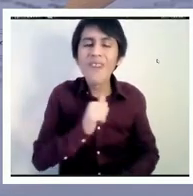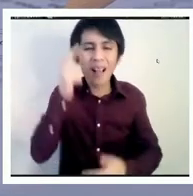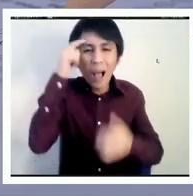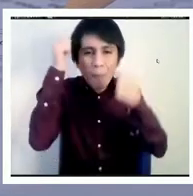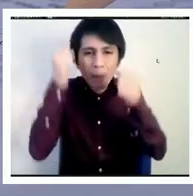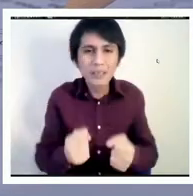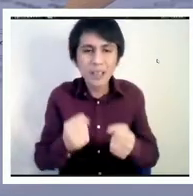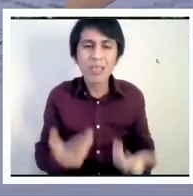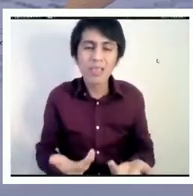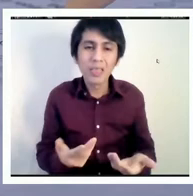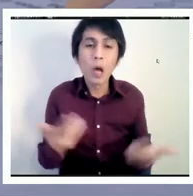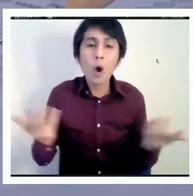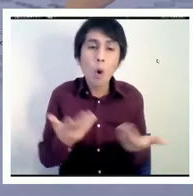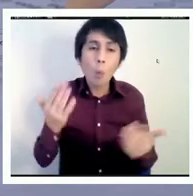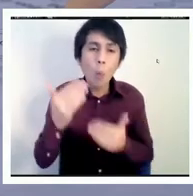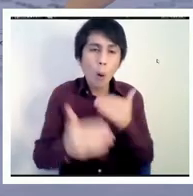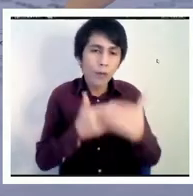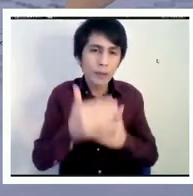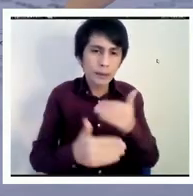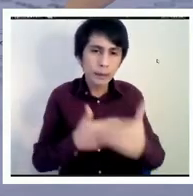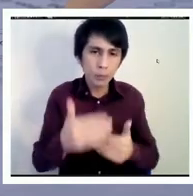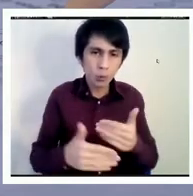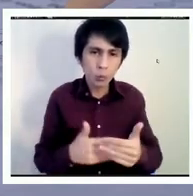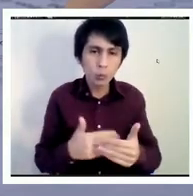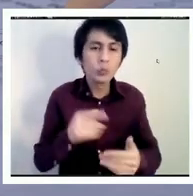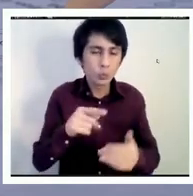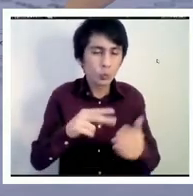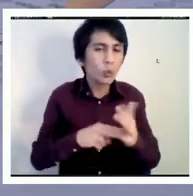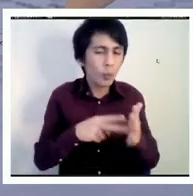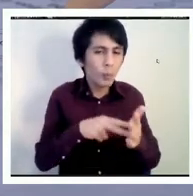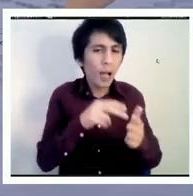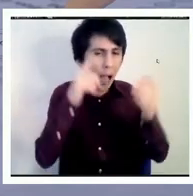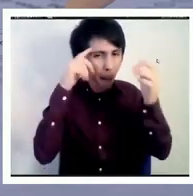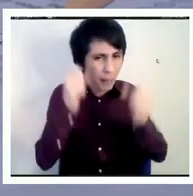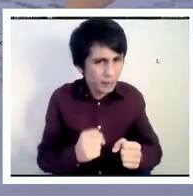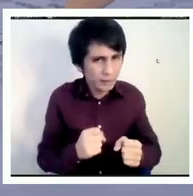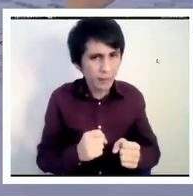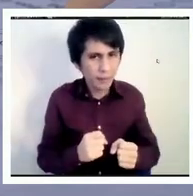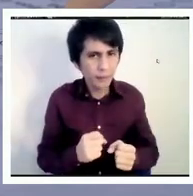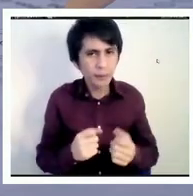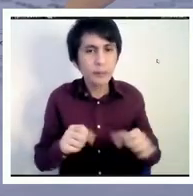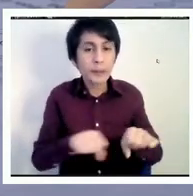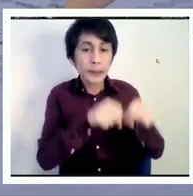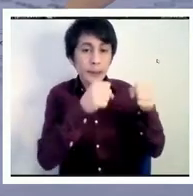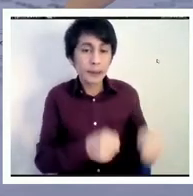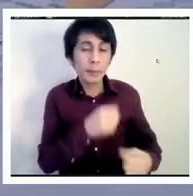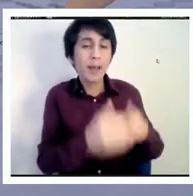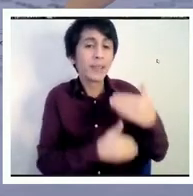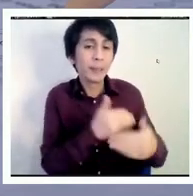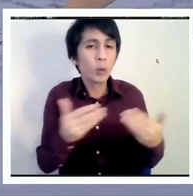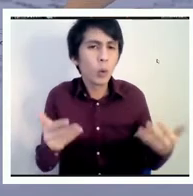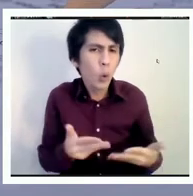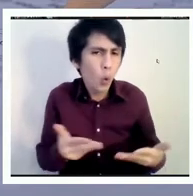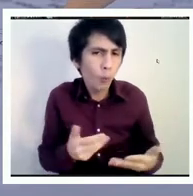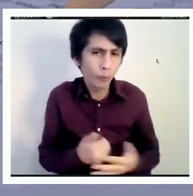avanzamos como sistema y también